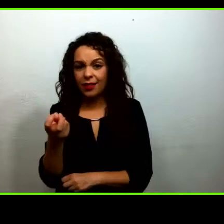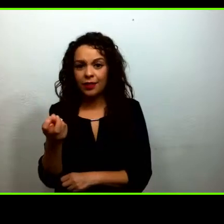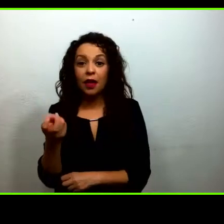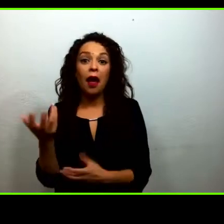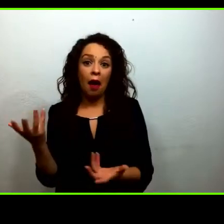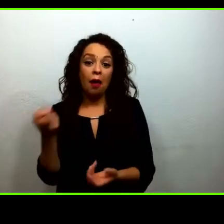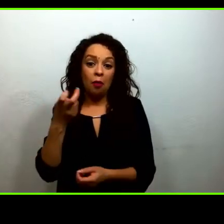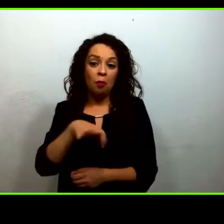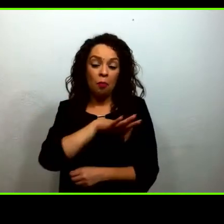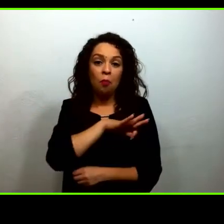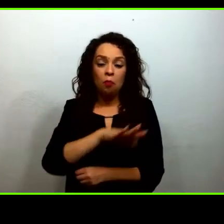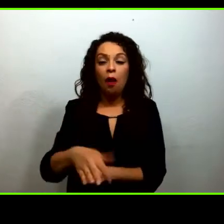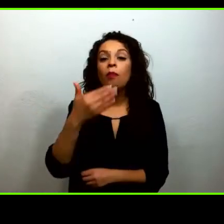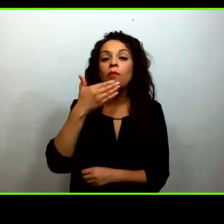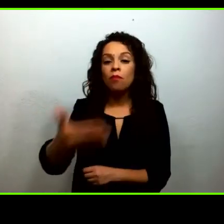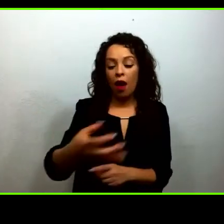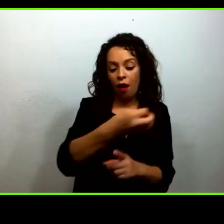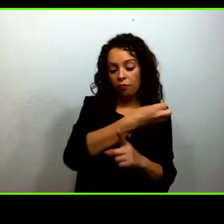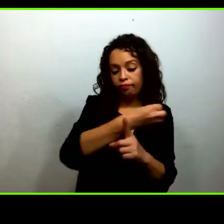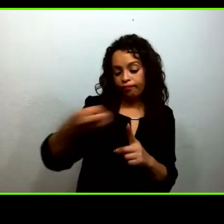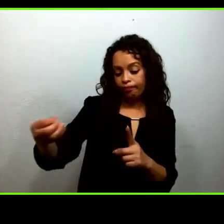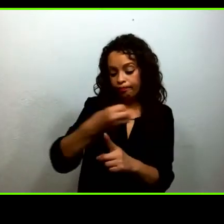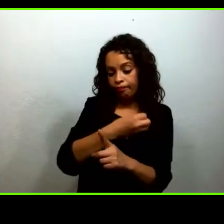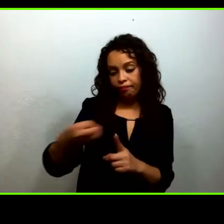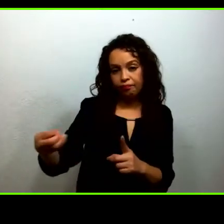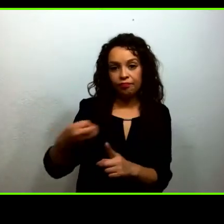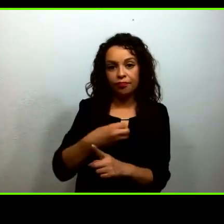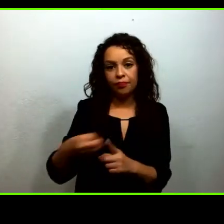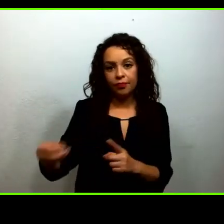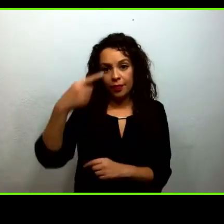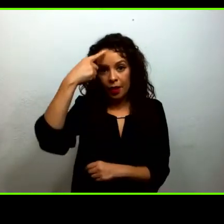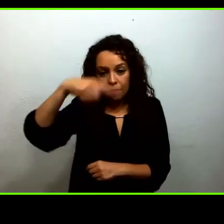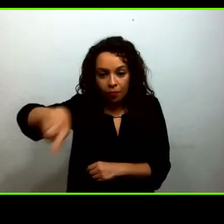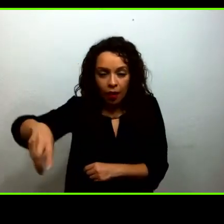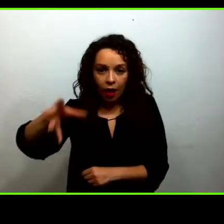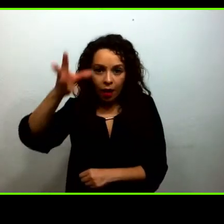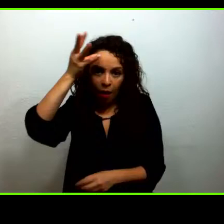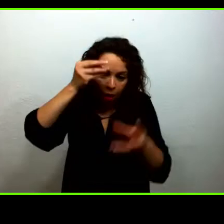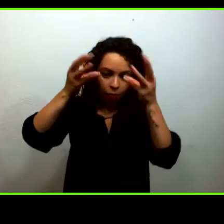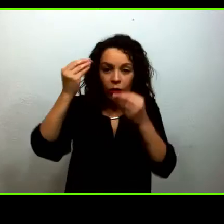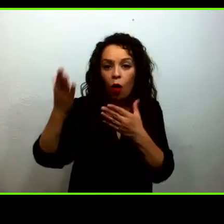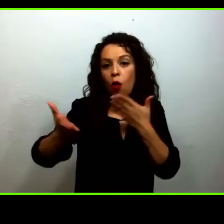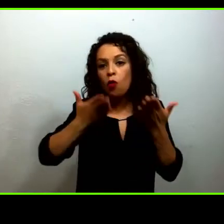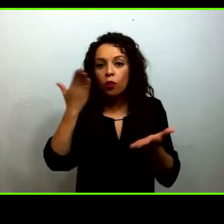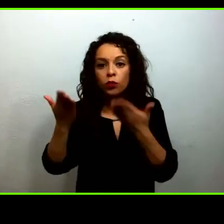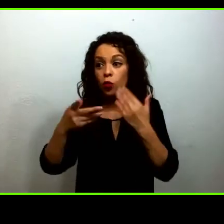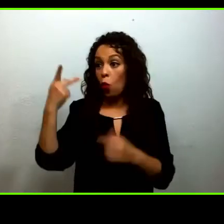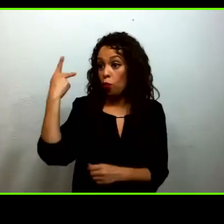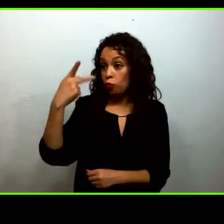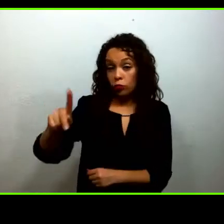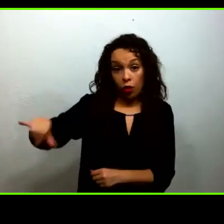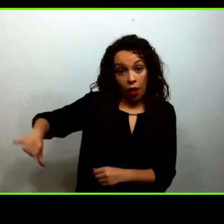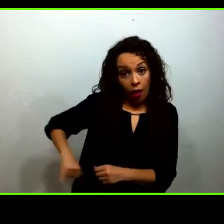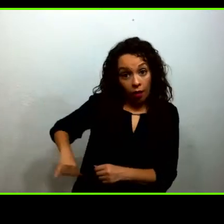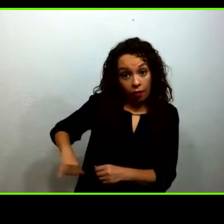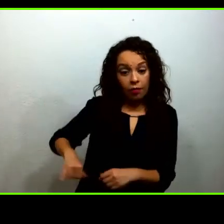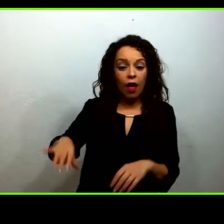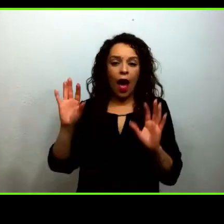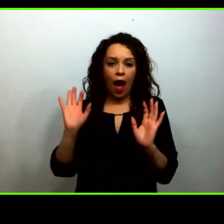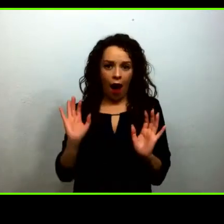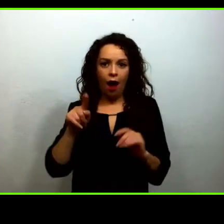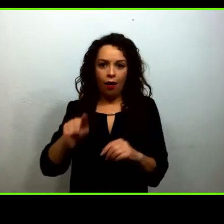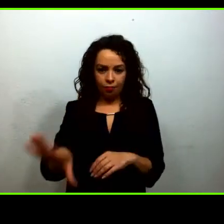en un orden propio, conforme su interés lo va requiriendo. Y una vez